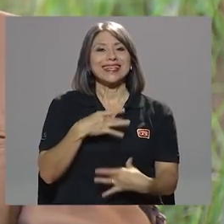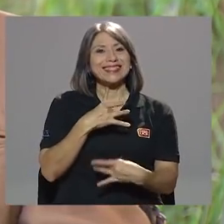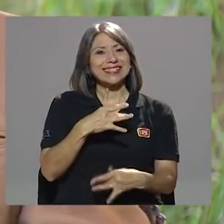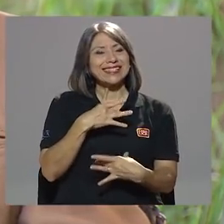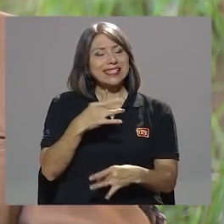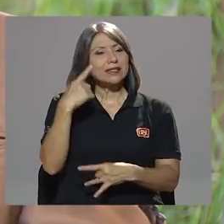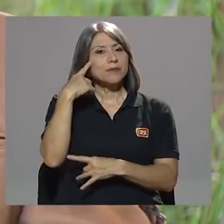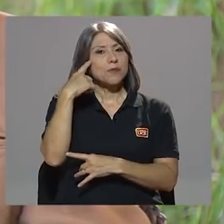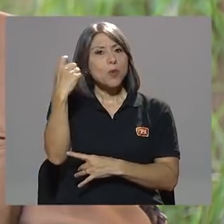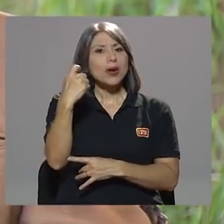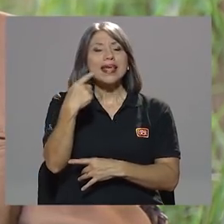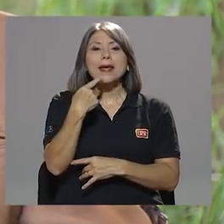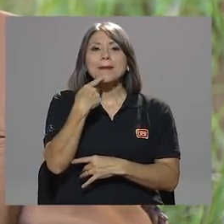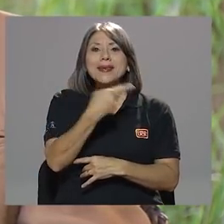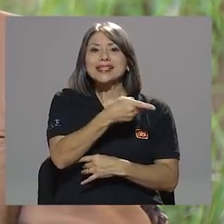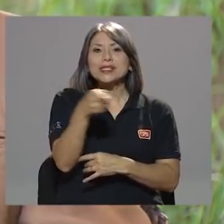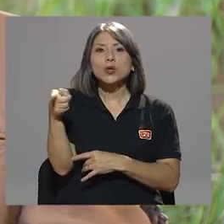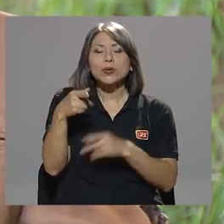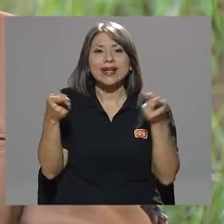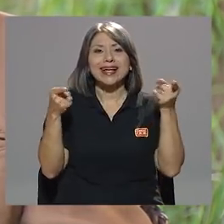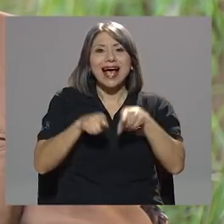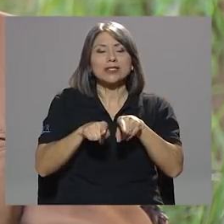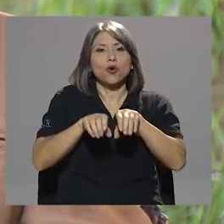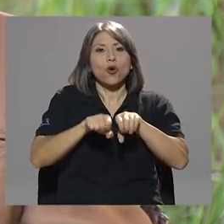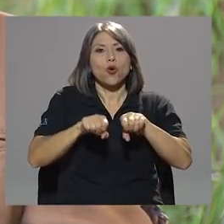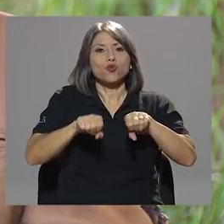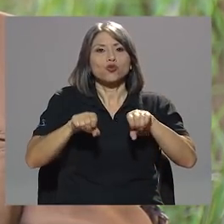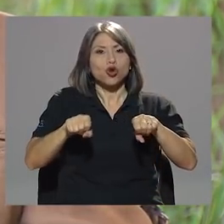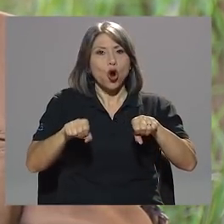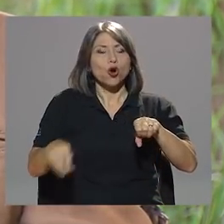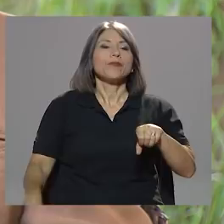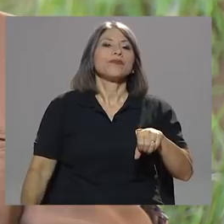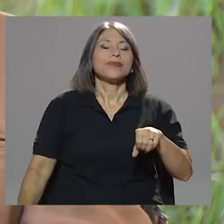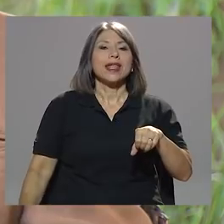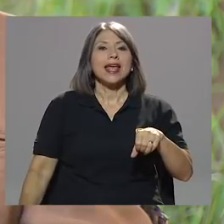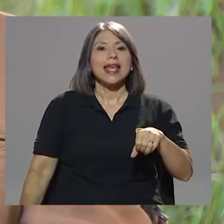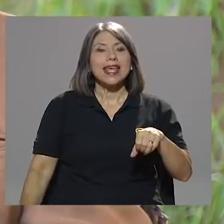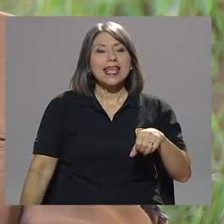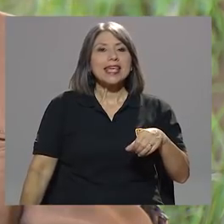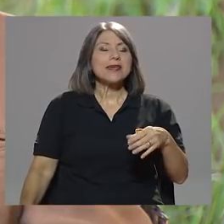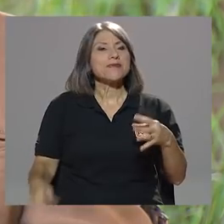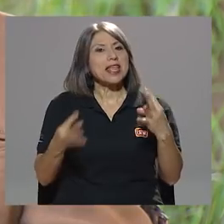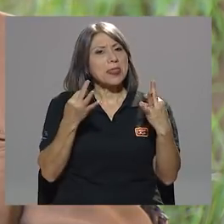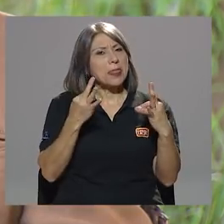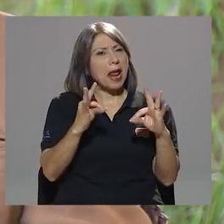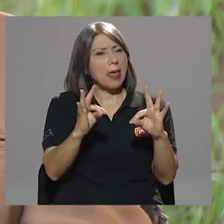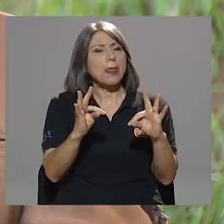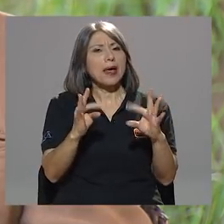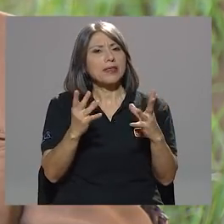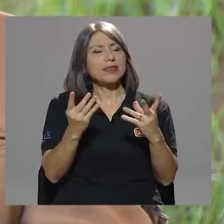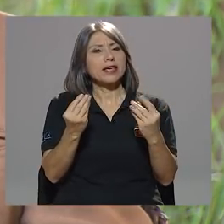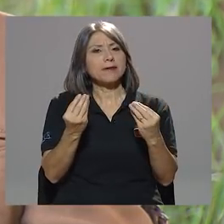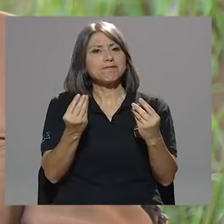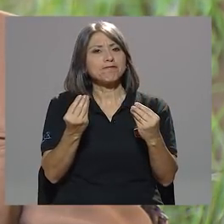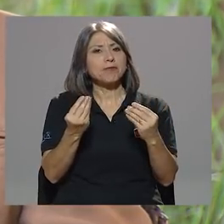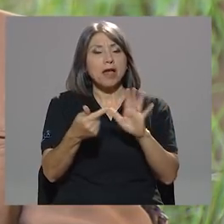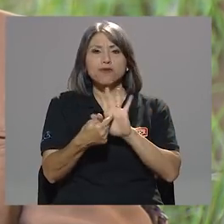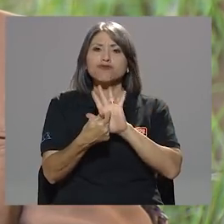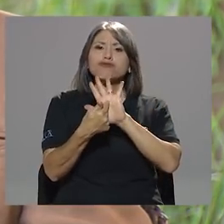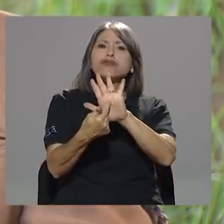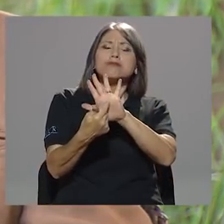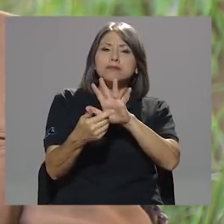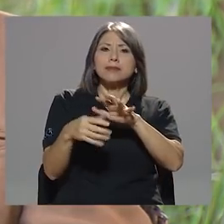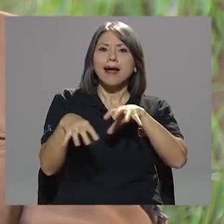mencionan que es un caso de corrupción y ligan y tratan de hacer ver